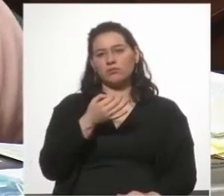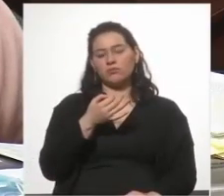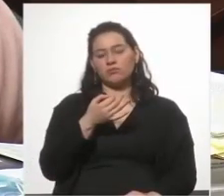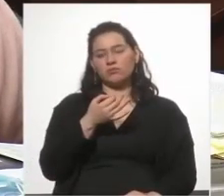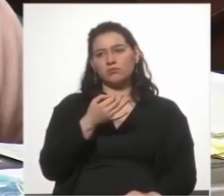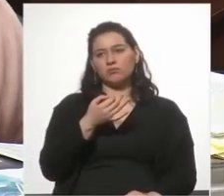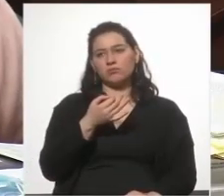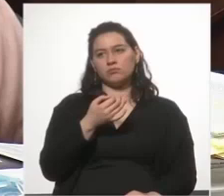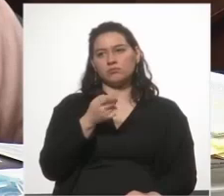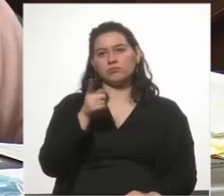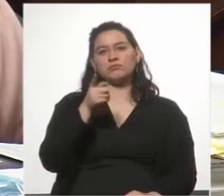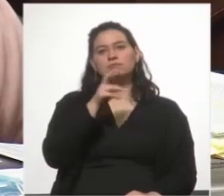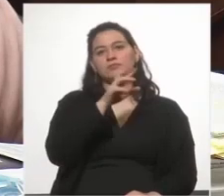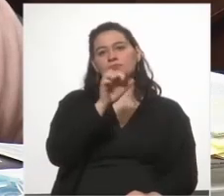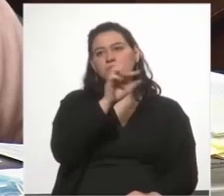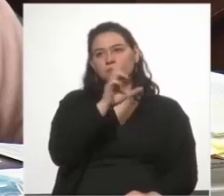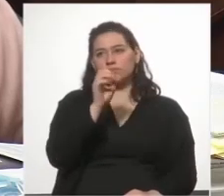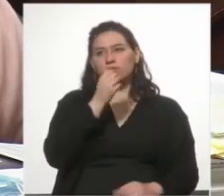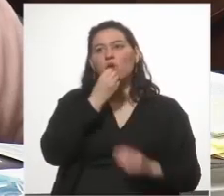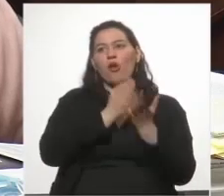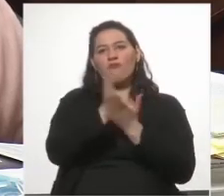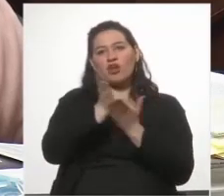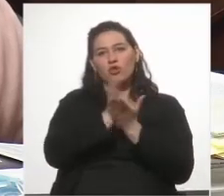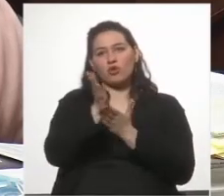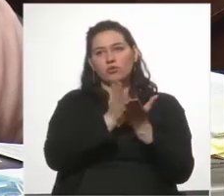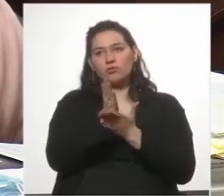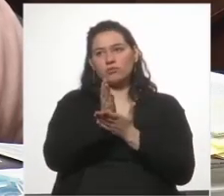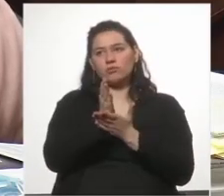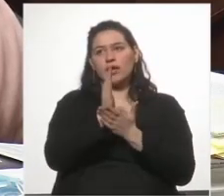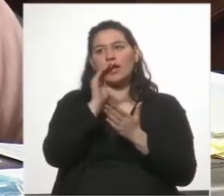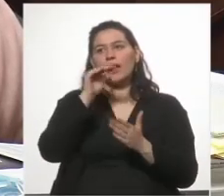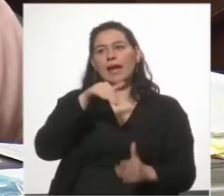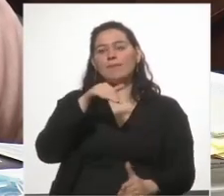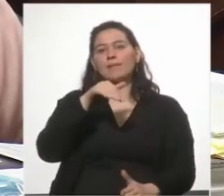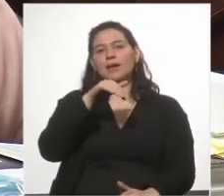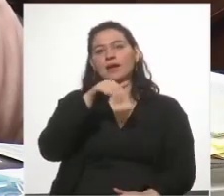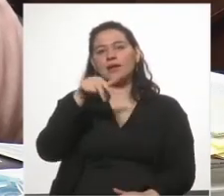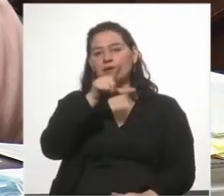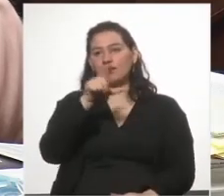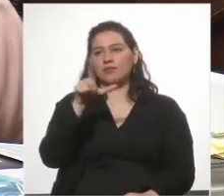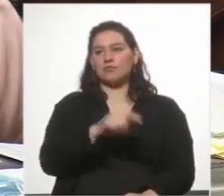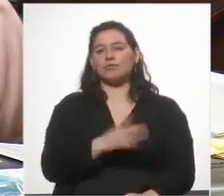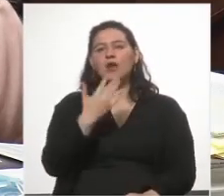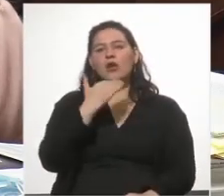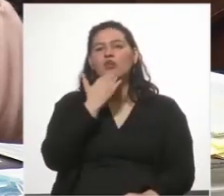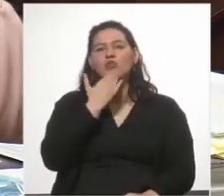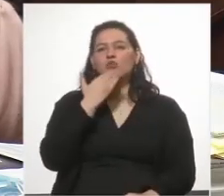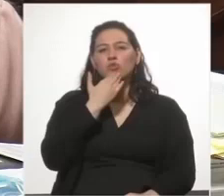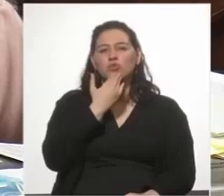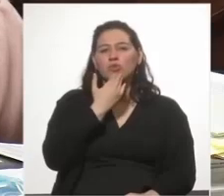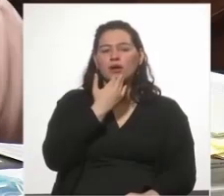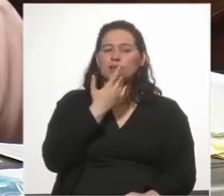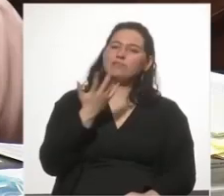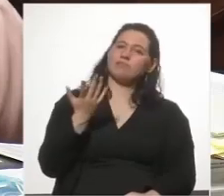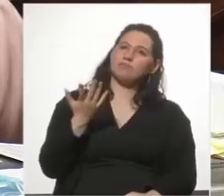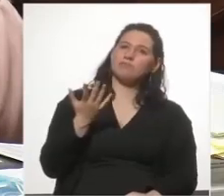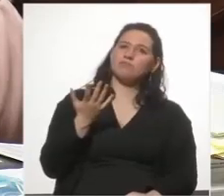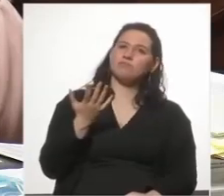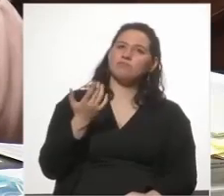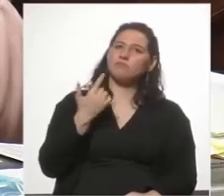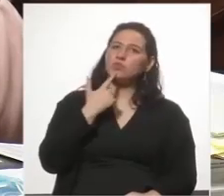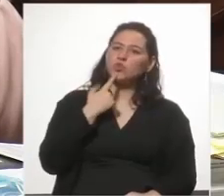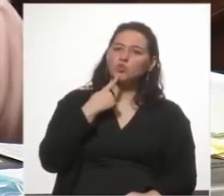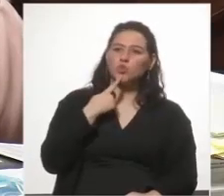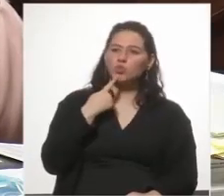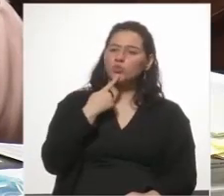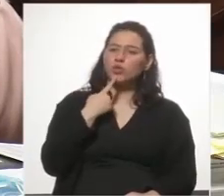que Erro fue colaborador o es colaborador del MLN, pero ahora me surgió una duda razonable y ante la